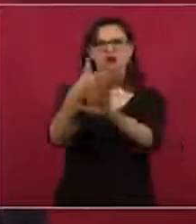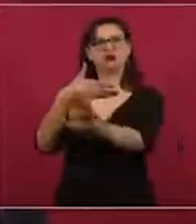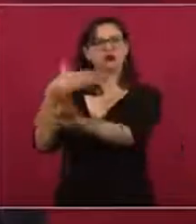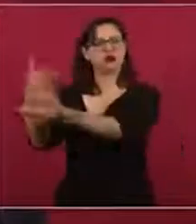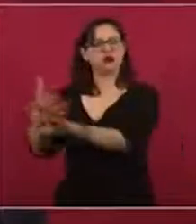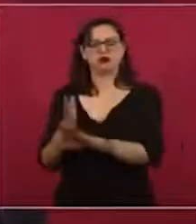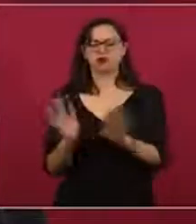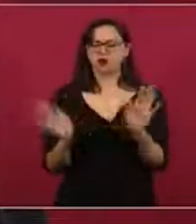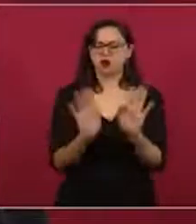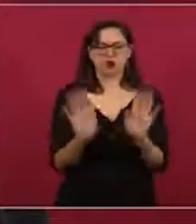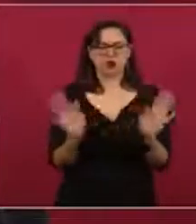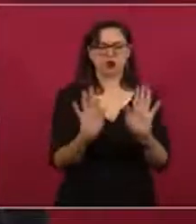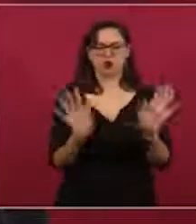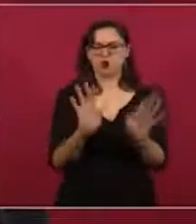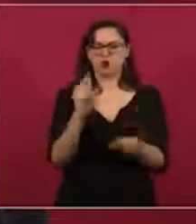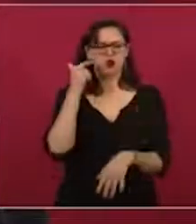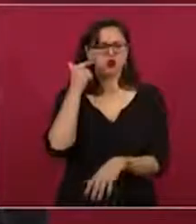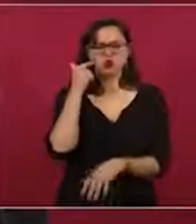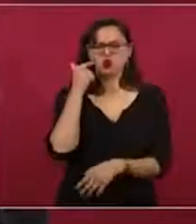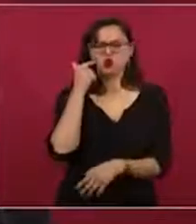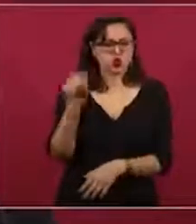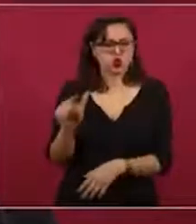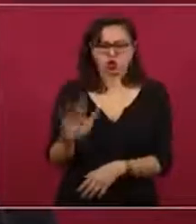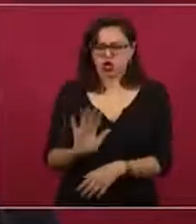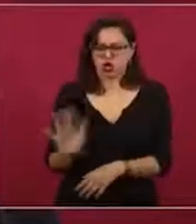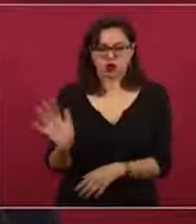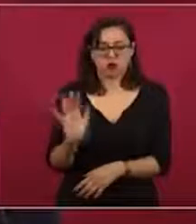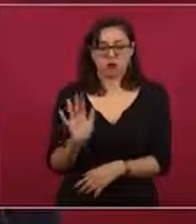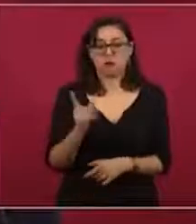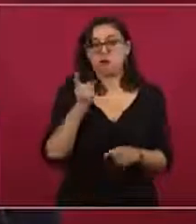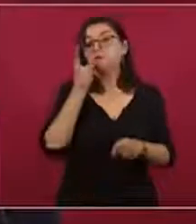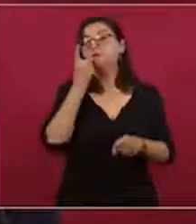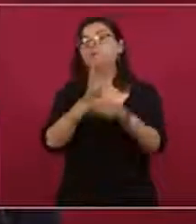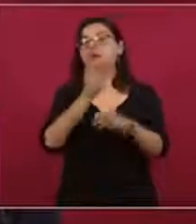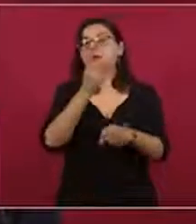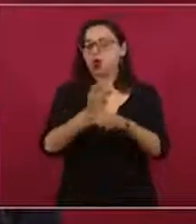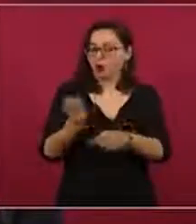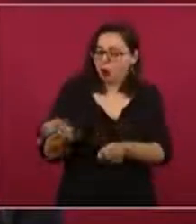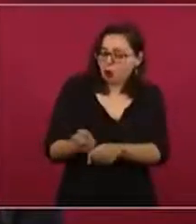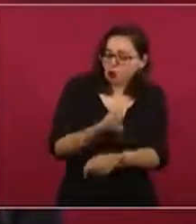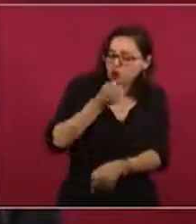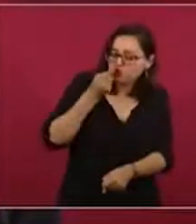convencer, no imponer